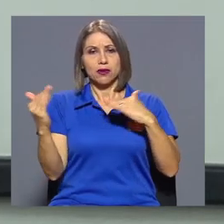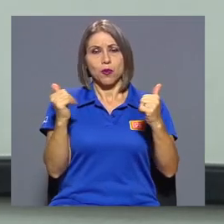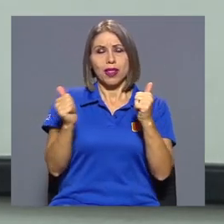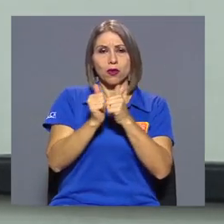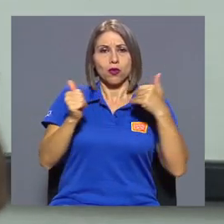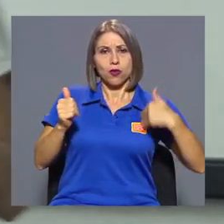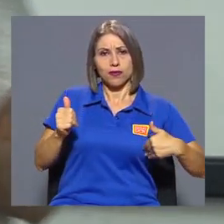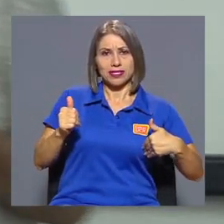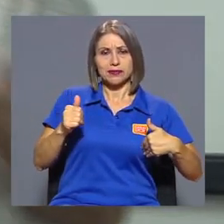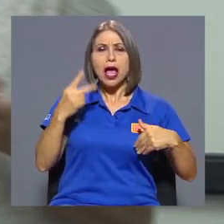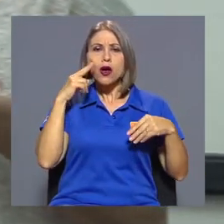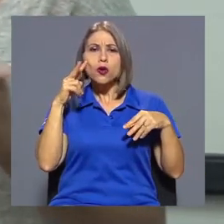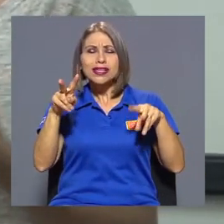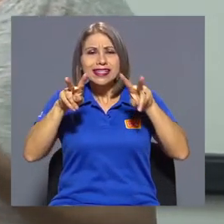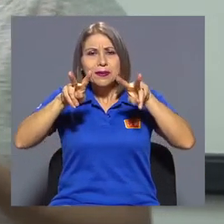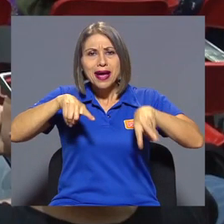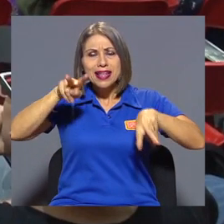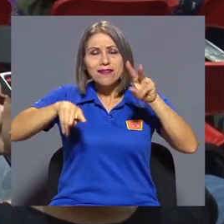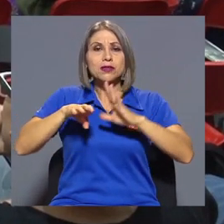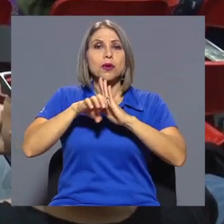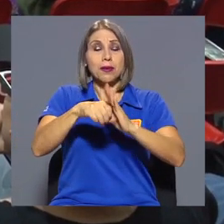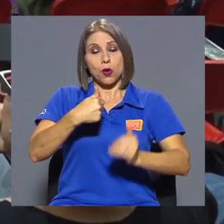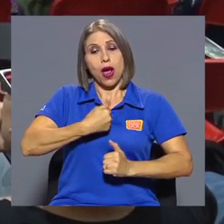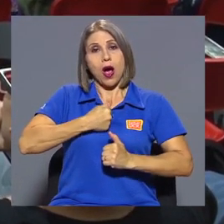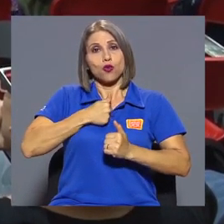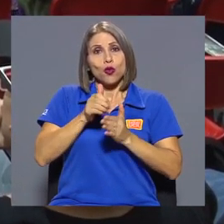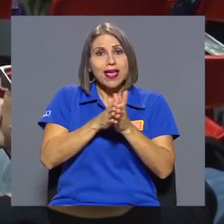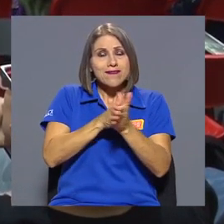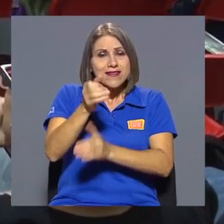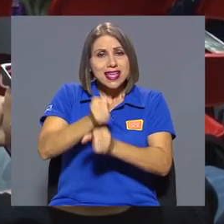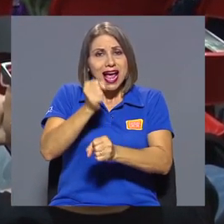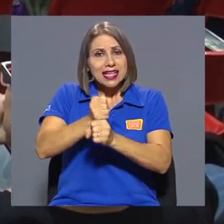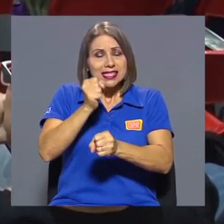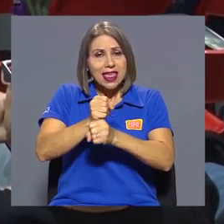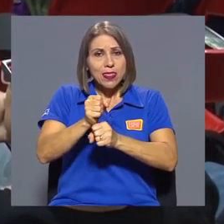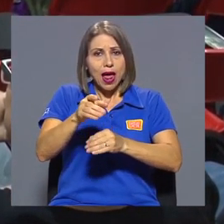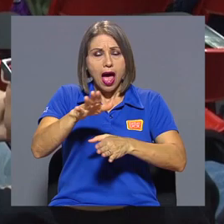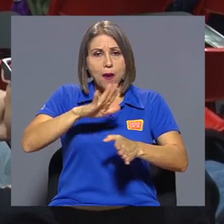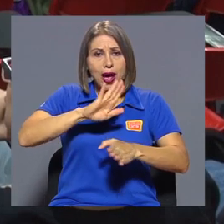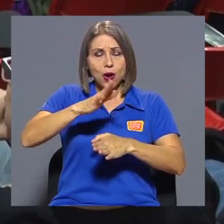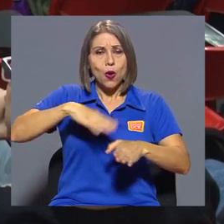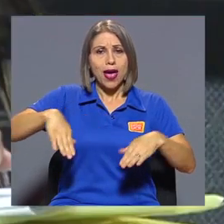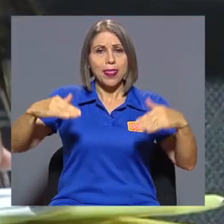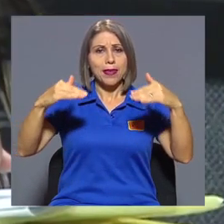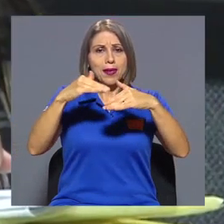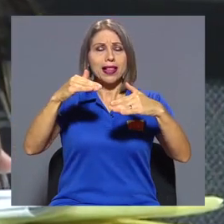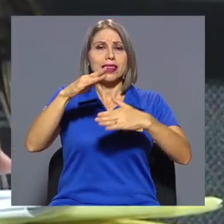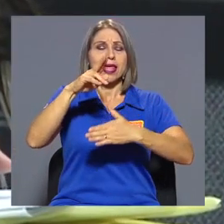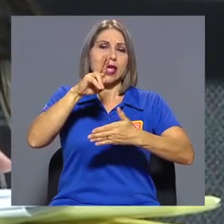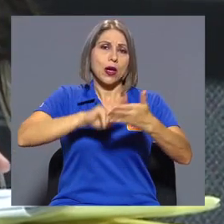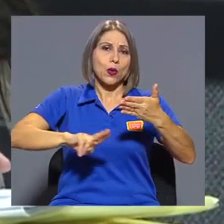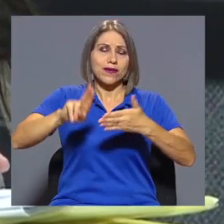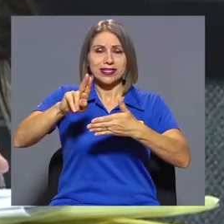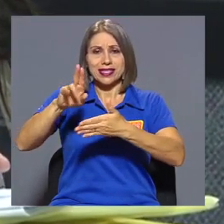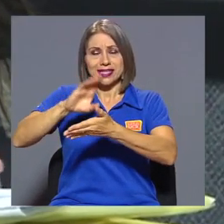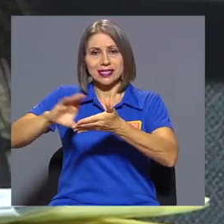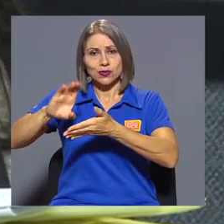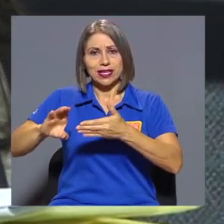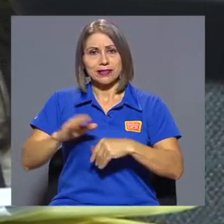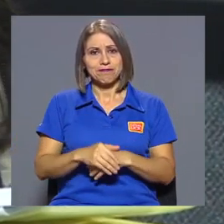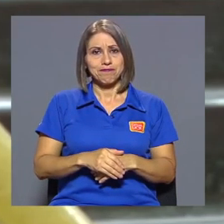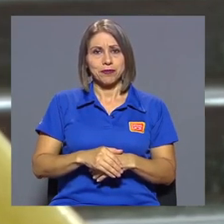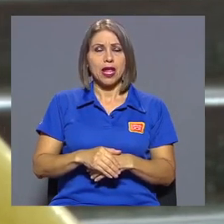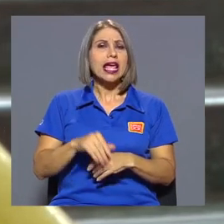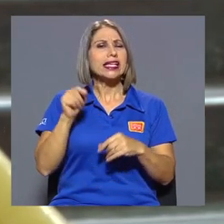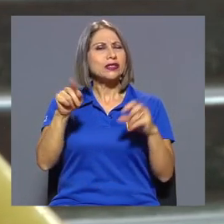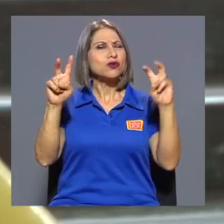las de los hombres, al considerar variables como la autoeficacia en su desempeño a nivel de universidad y secundaria. Es